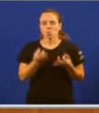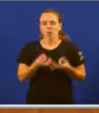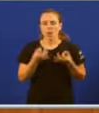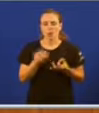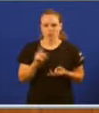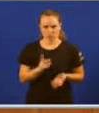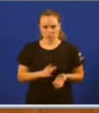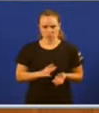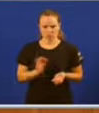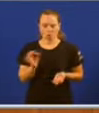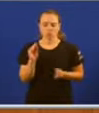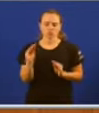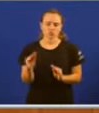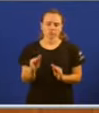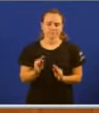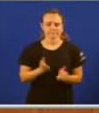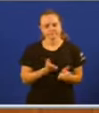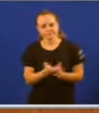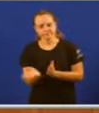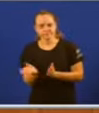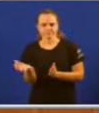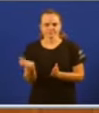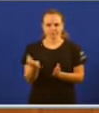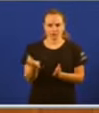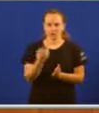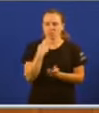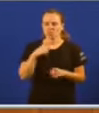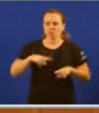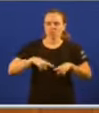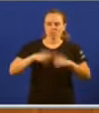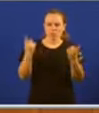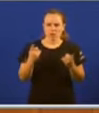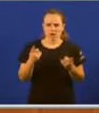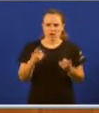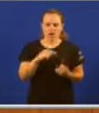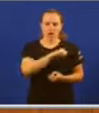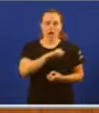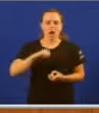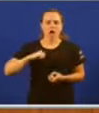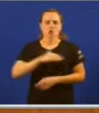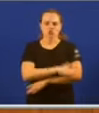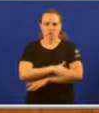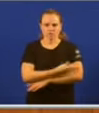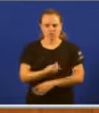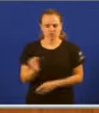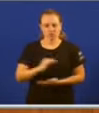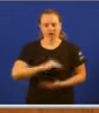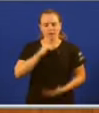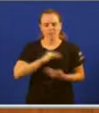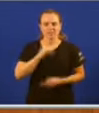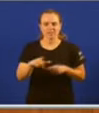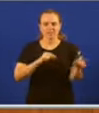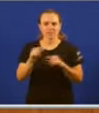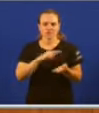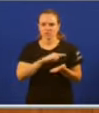alternativa e que vostedes, non sei se a súa posición, que dá igual o autogoverno a capacidade de decisión real que teña Galiza